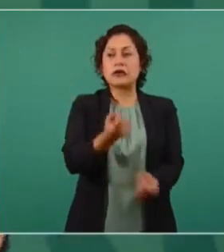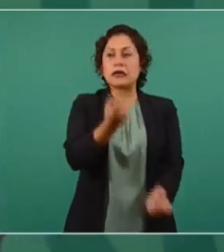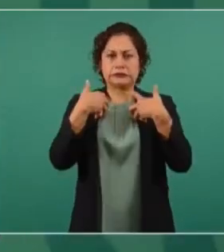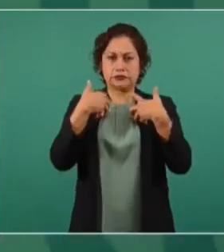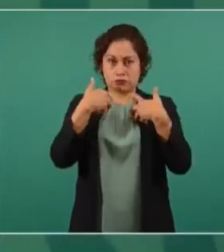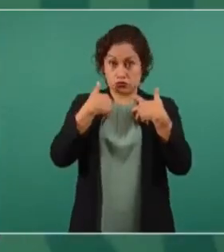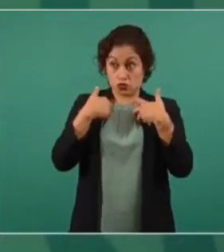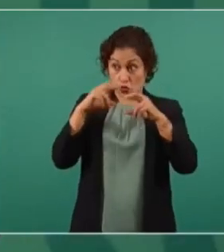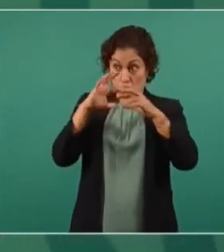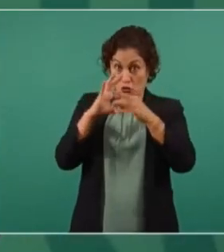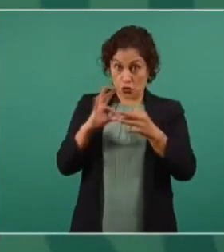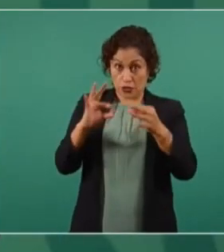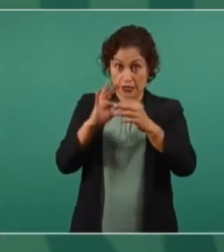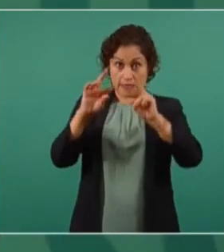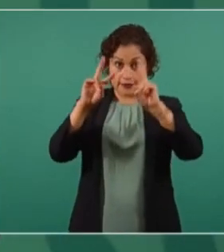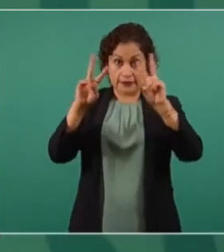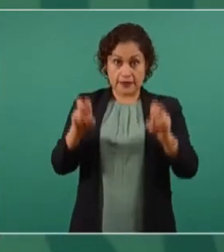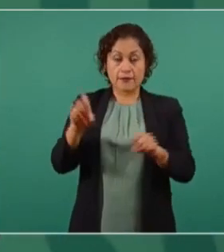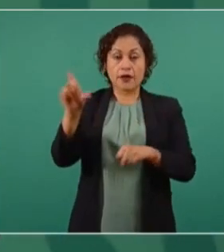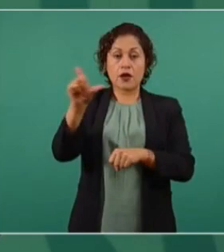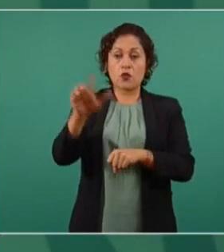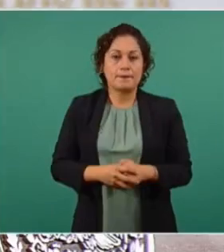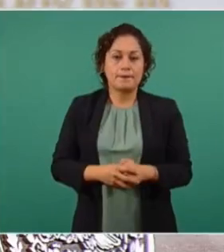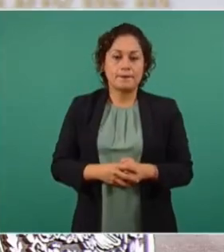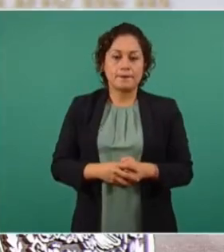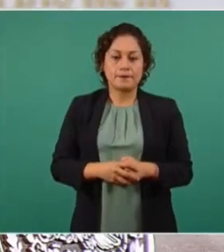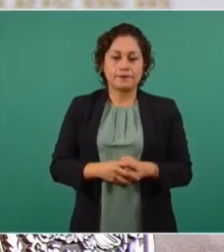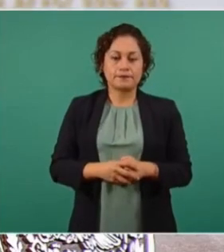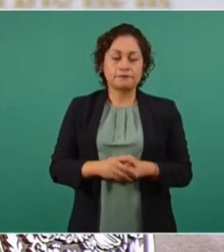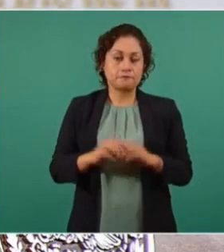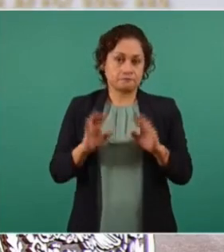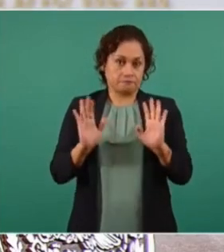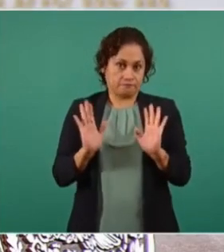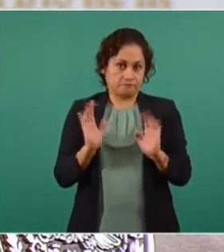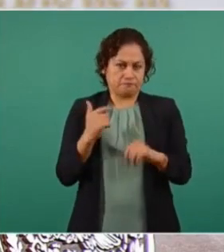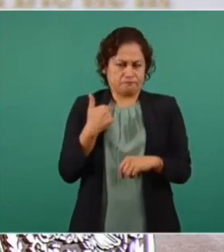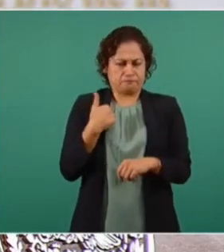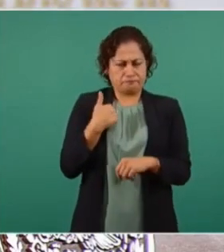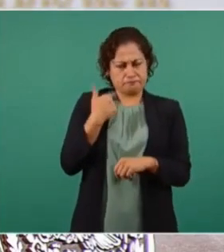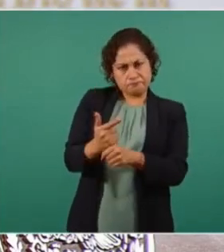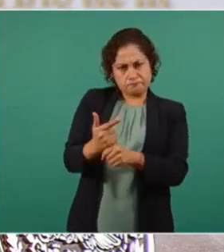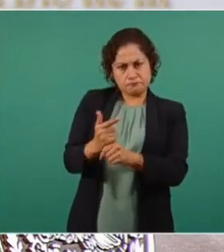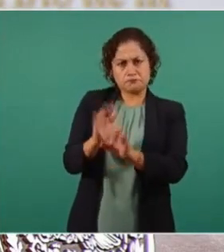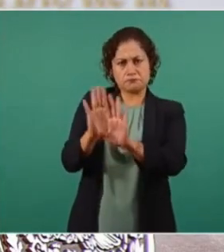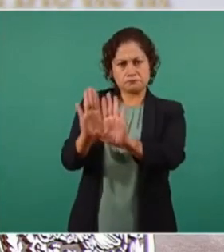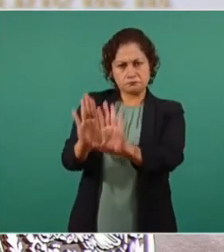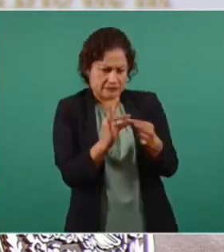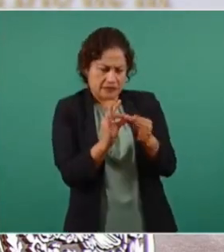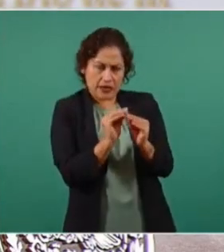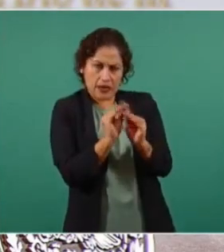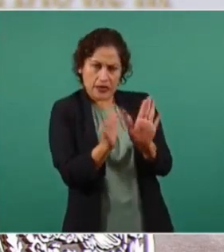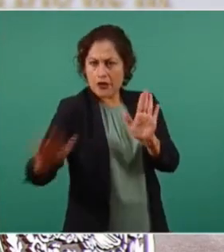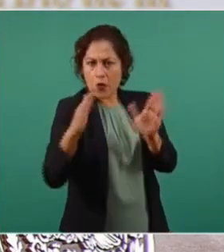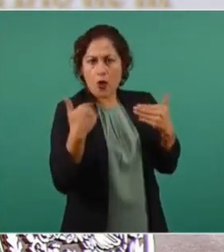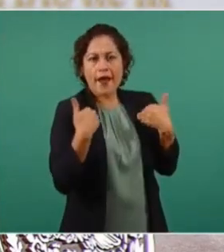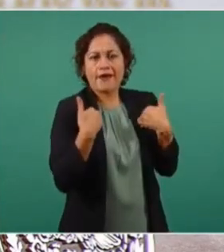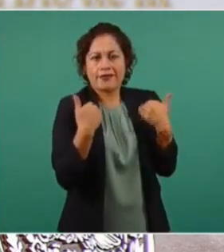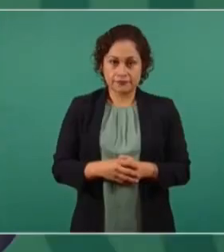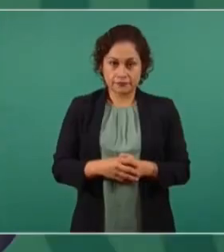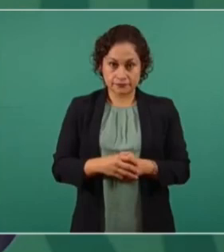que hay un sector de la clase media aspiracionista. Y yo creo que ayuda más a entender a qué me refiero cuando